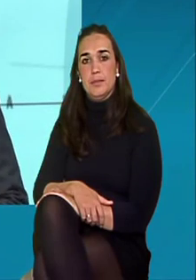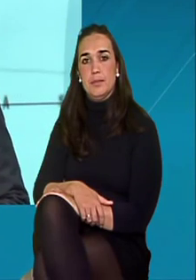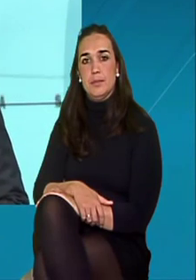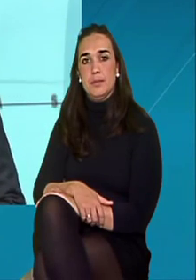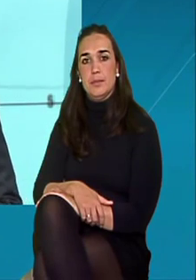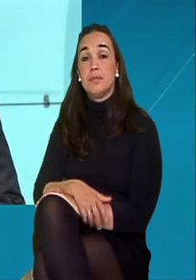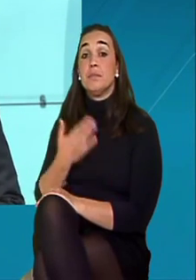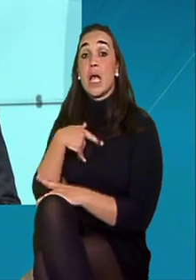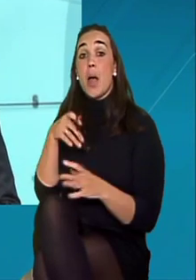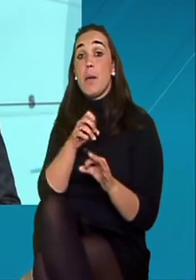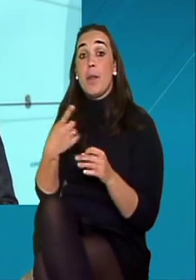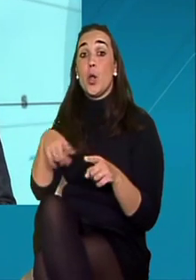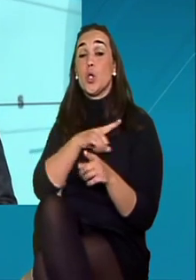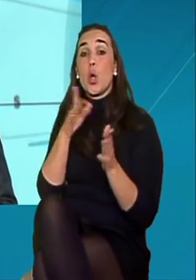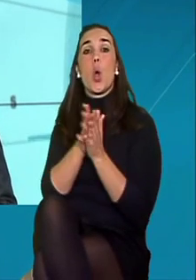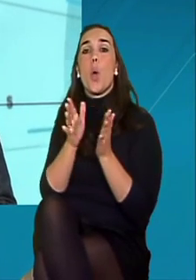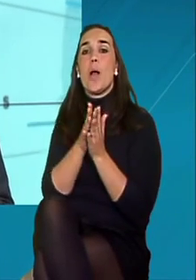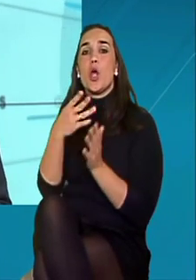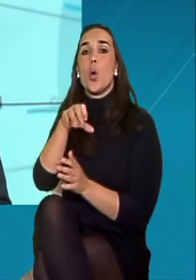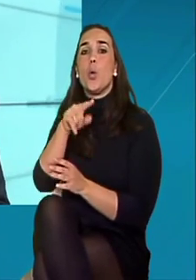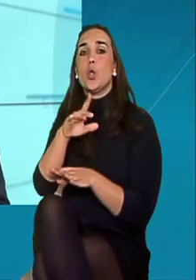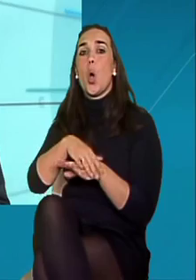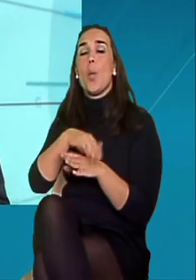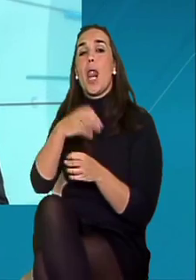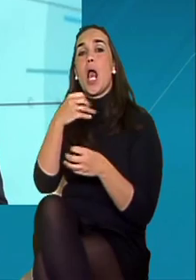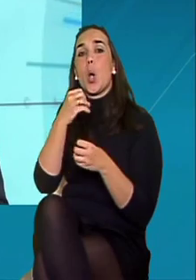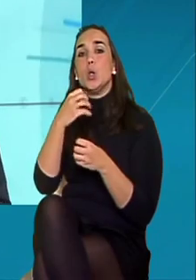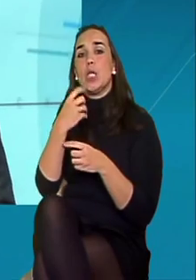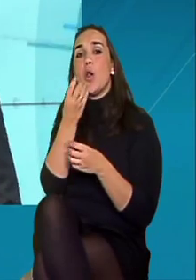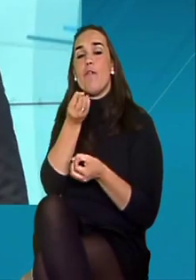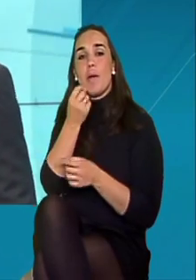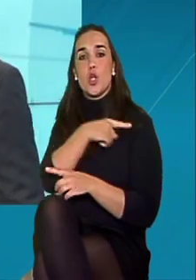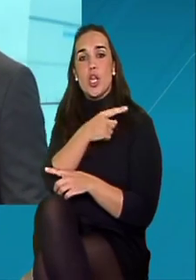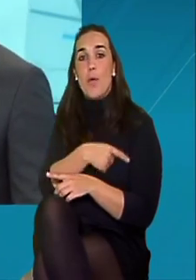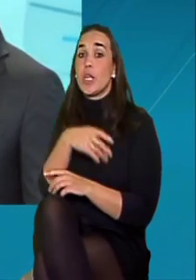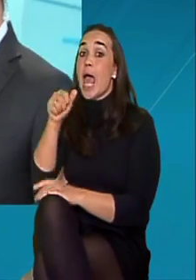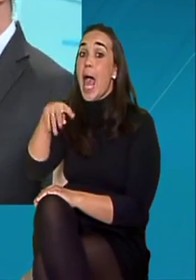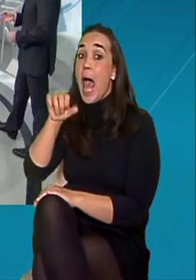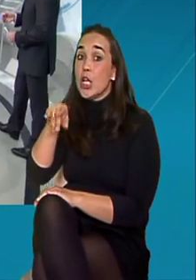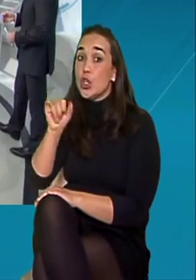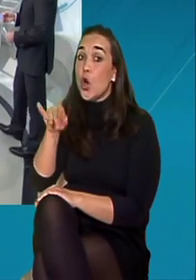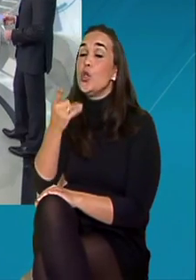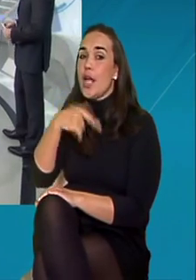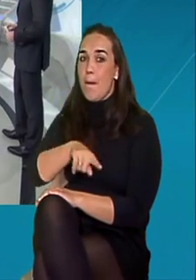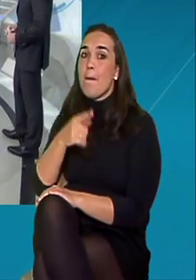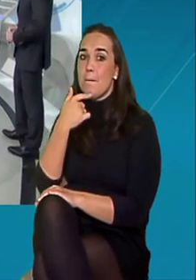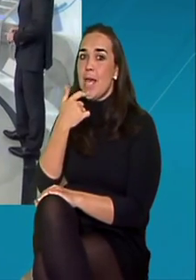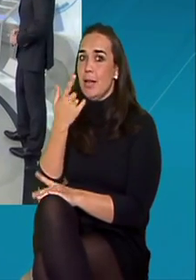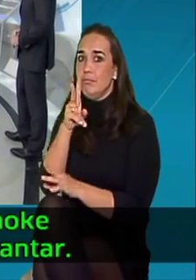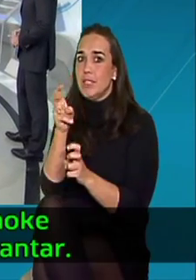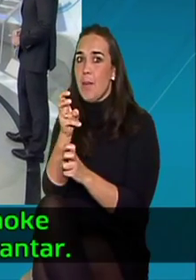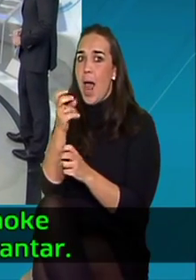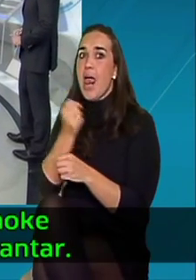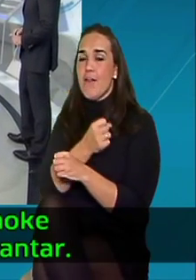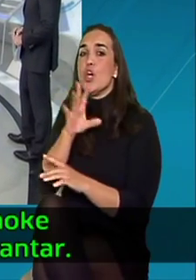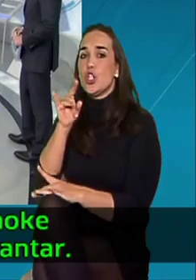Ya está preparado nuestro compañero Antonio Augustos para contarnos lo más destacado de la información deportiva. Antonio, también con color navideño. Sí, vamos a